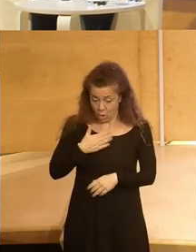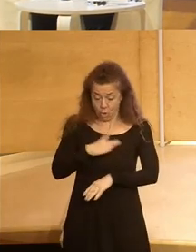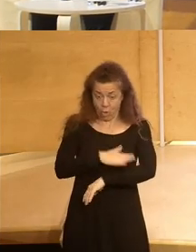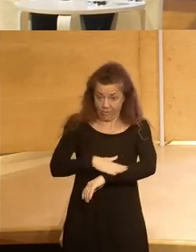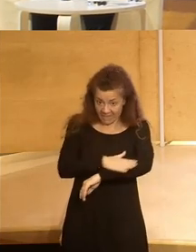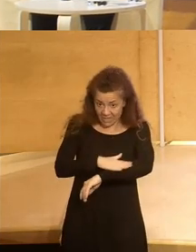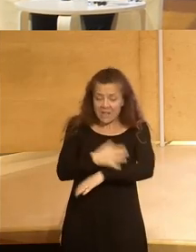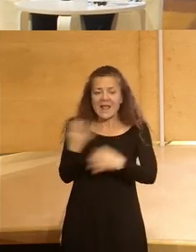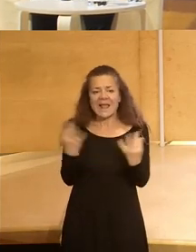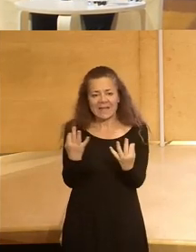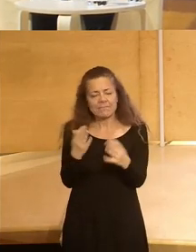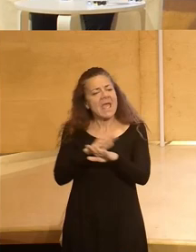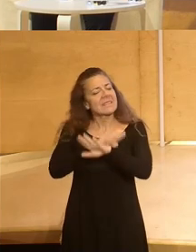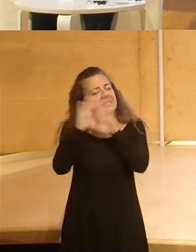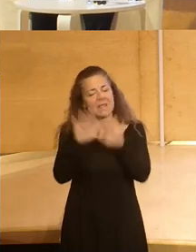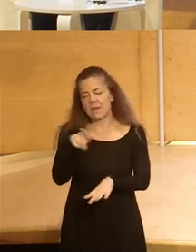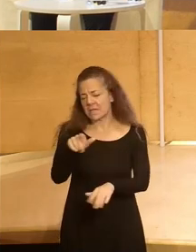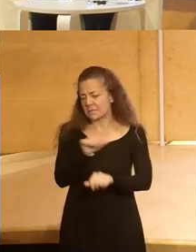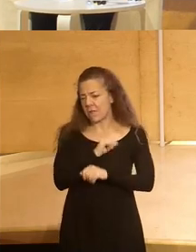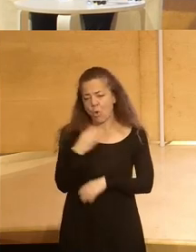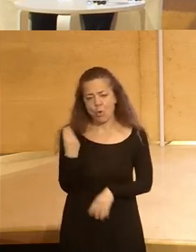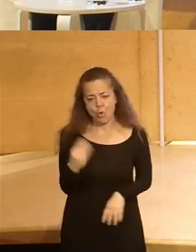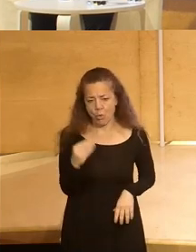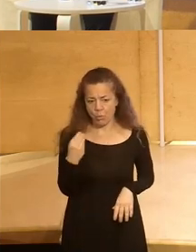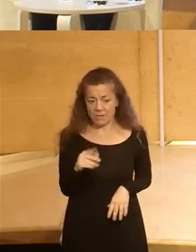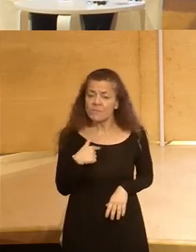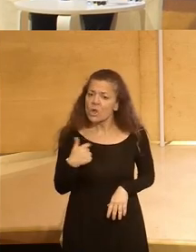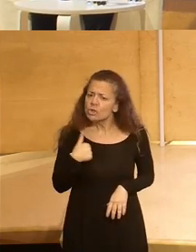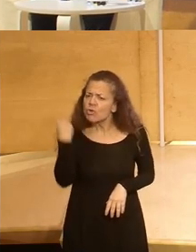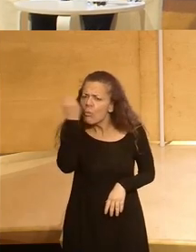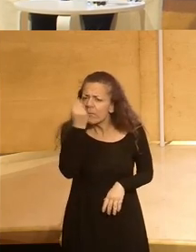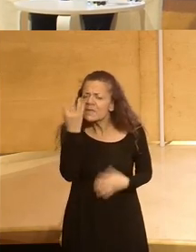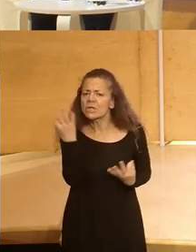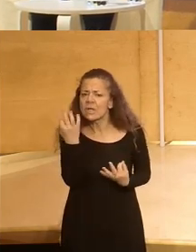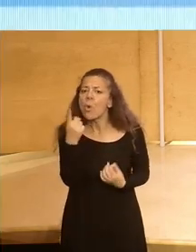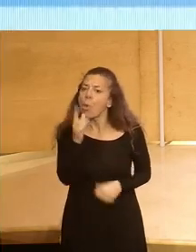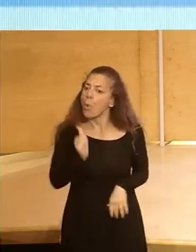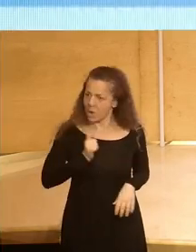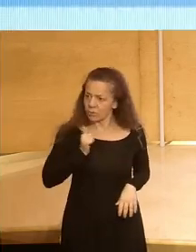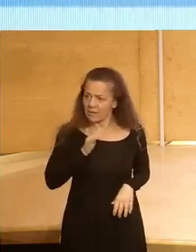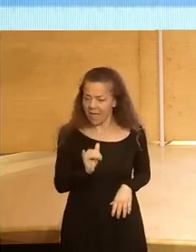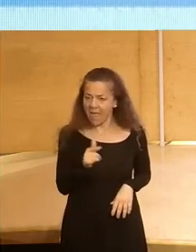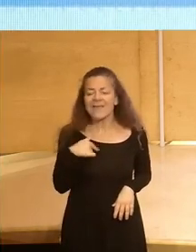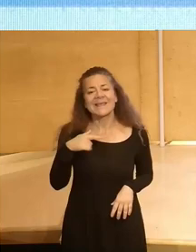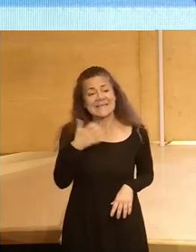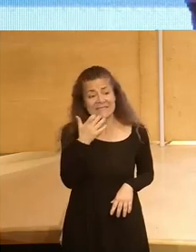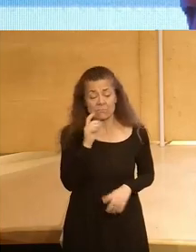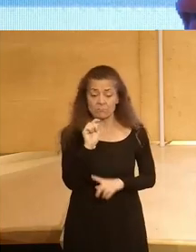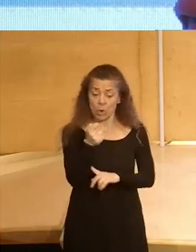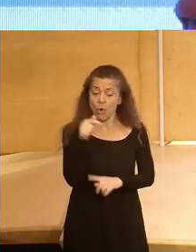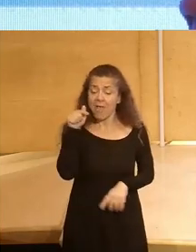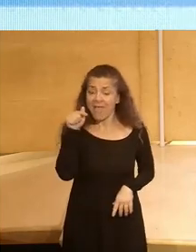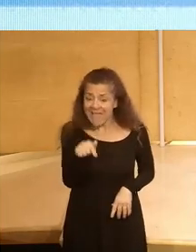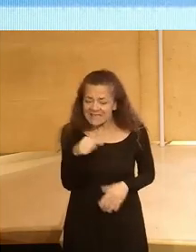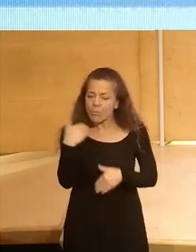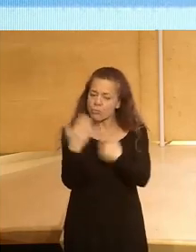que ser acabar con ese paro juvenil yo soy de las que pienso que hay una oportunidad que si acertamos con este